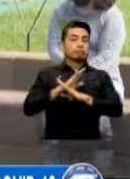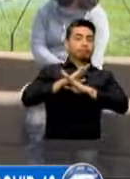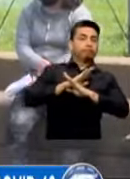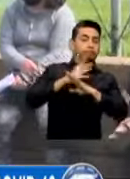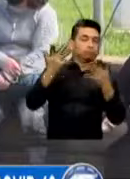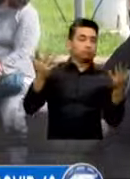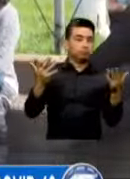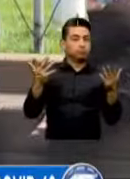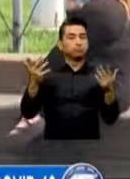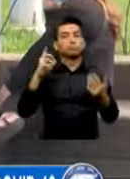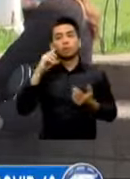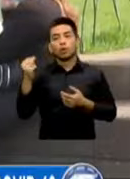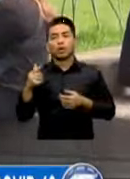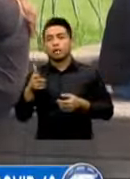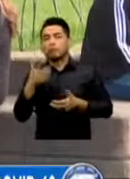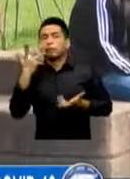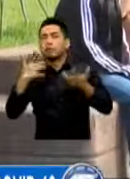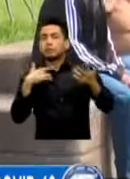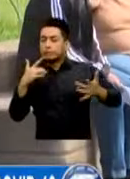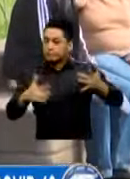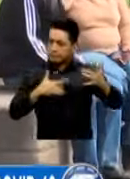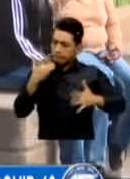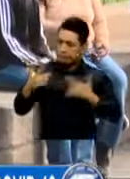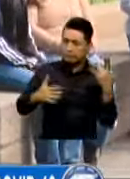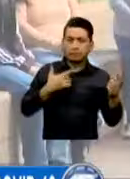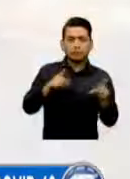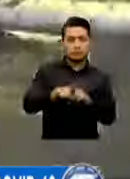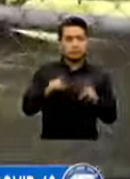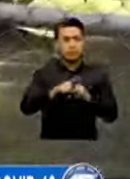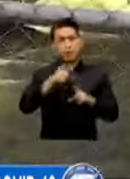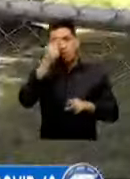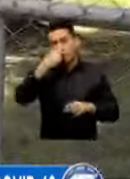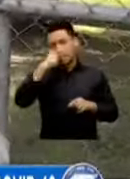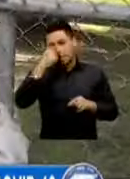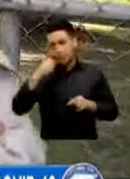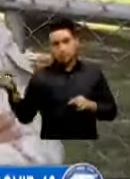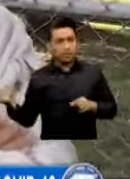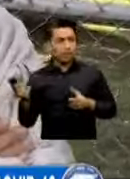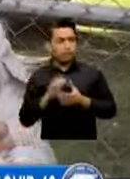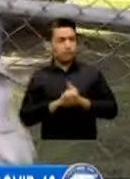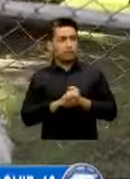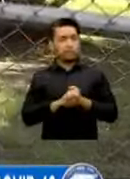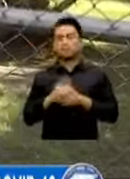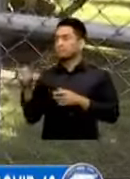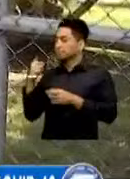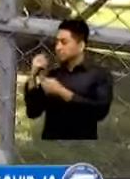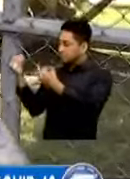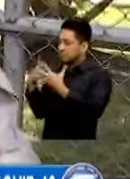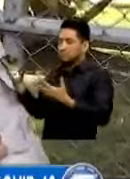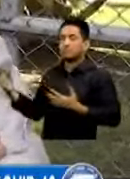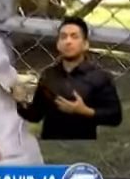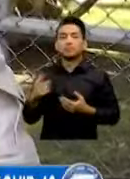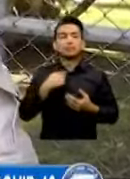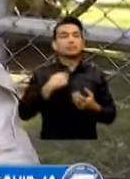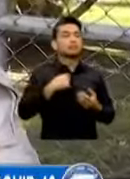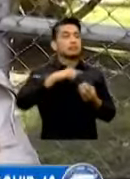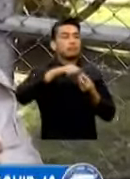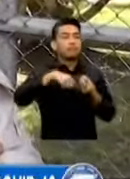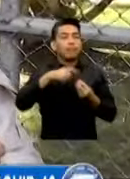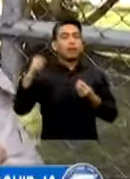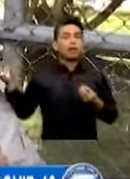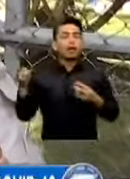por presentar síntomas parecidos a una gripe Pues fíjese que mi familia me vio que estaba malito la gripe